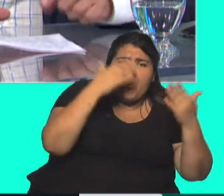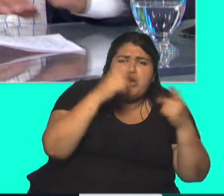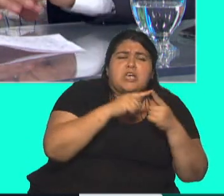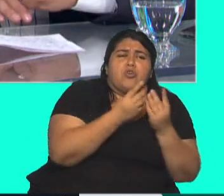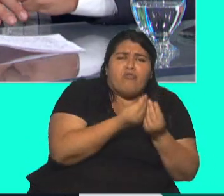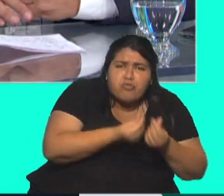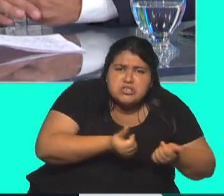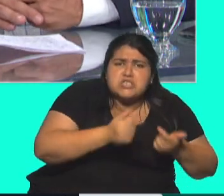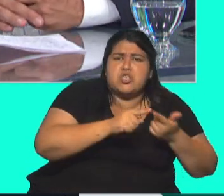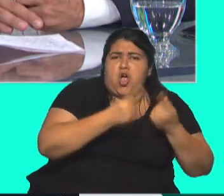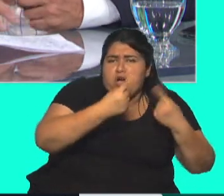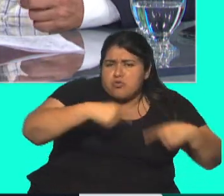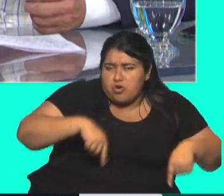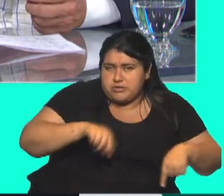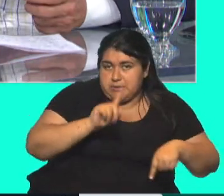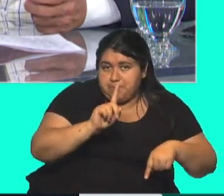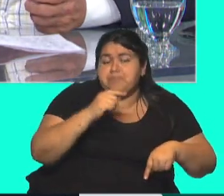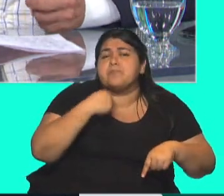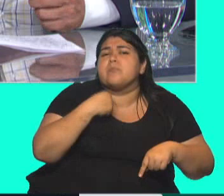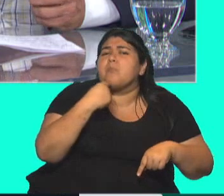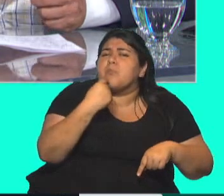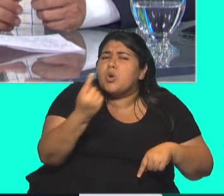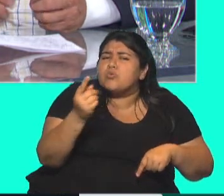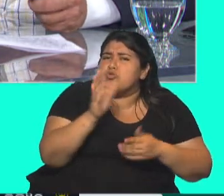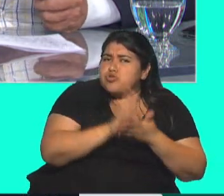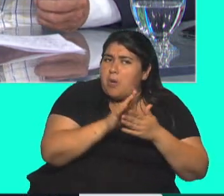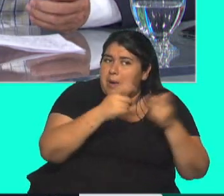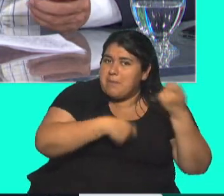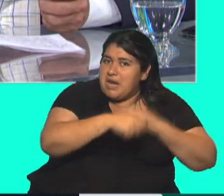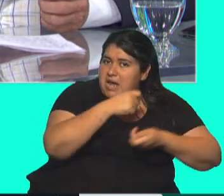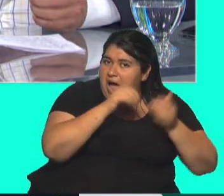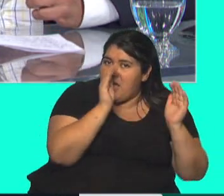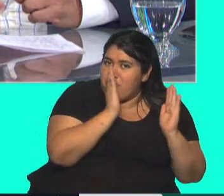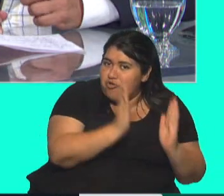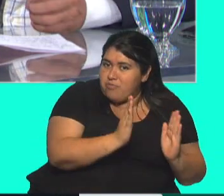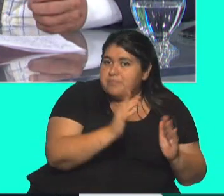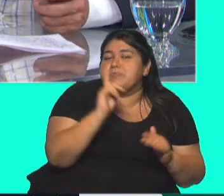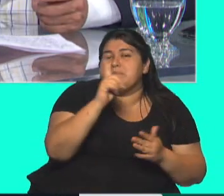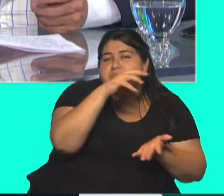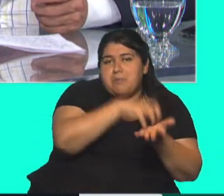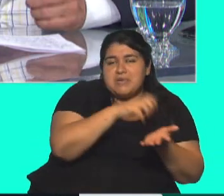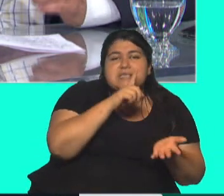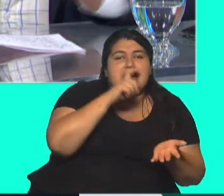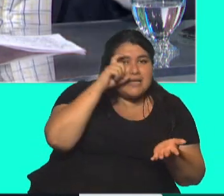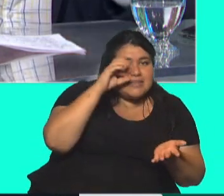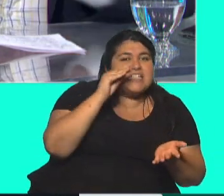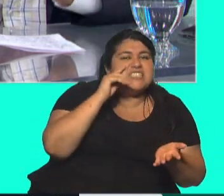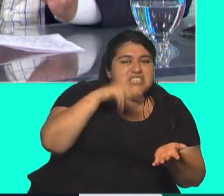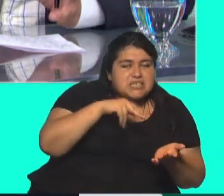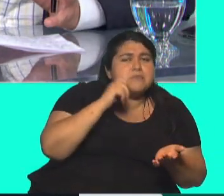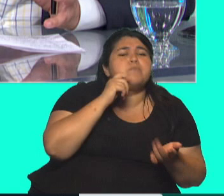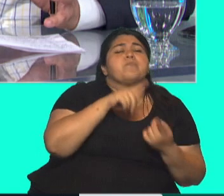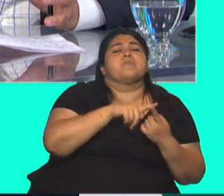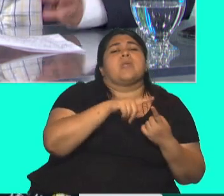fundiciones de algunas... ¿ahí no aparece un poco concentrado el mercado? Acero, este chin, aluminio, es aluar. Digamos, son muy